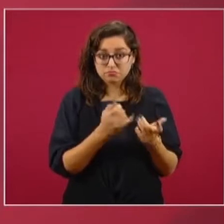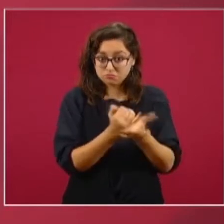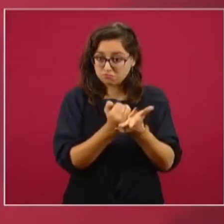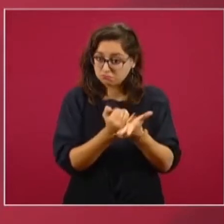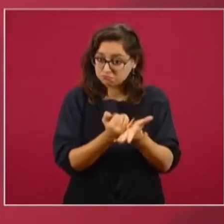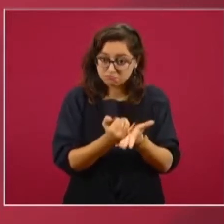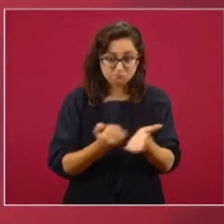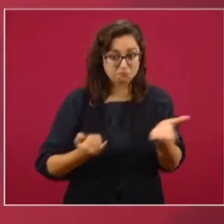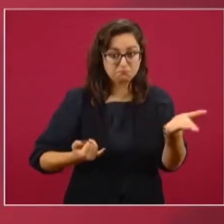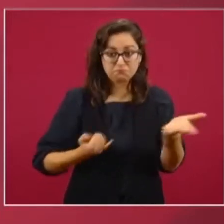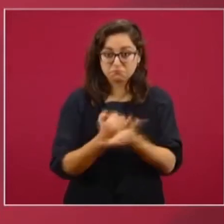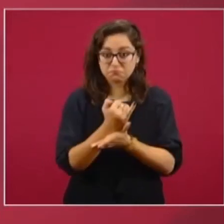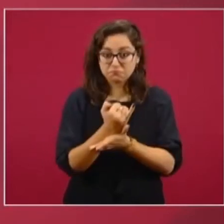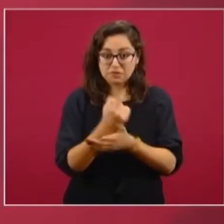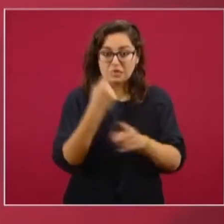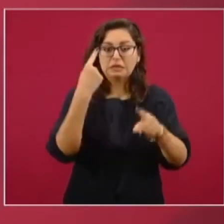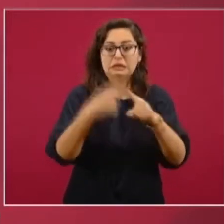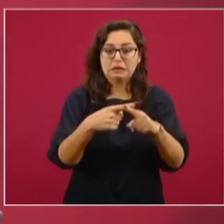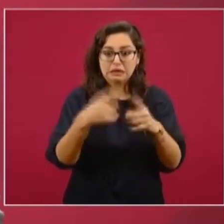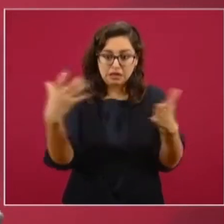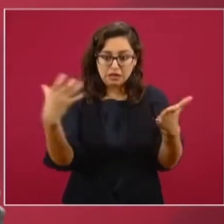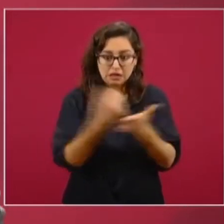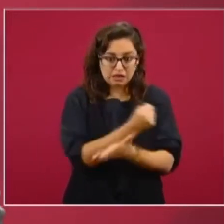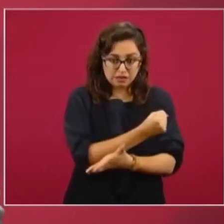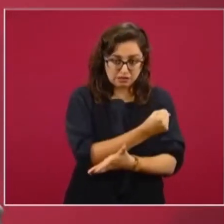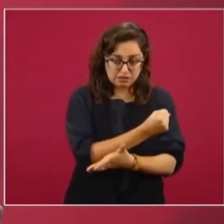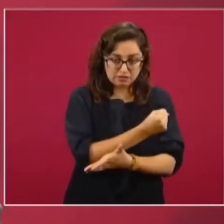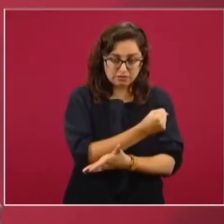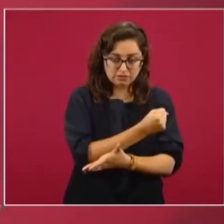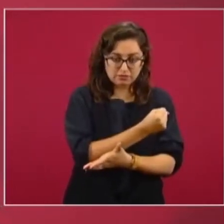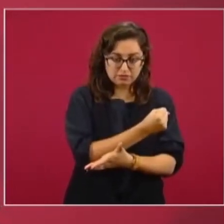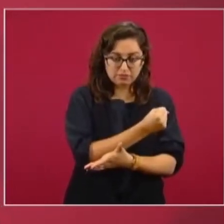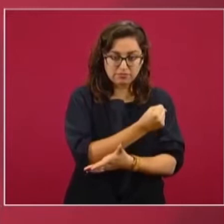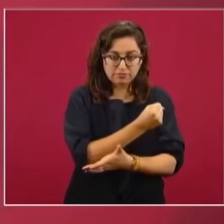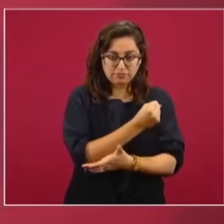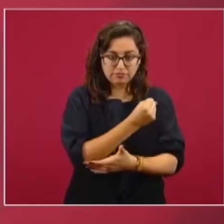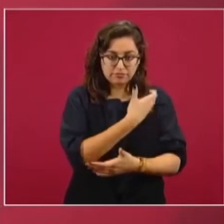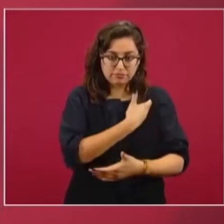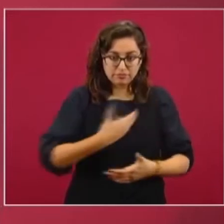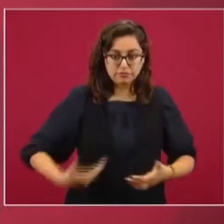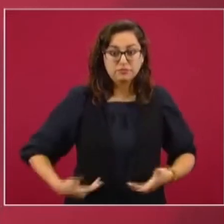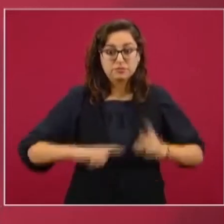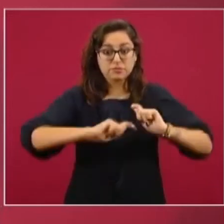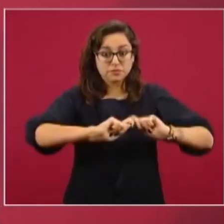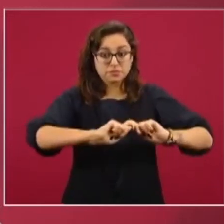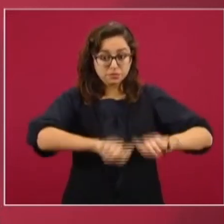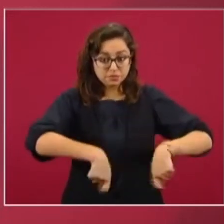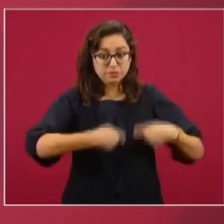el ganador de la presidencia.